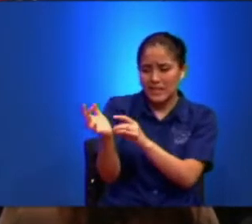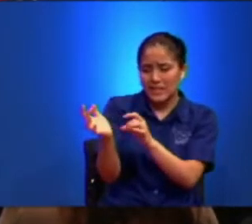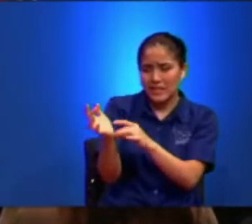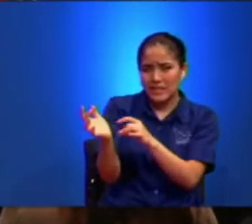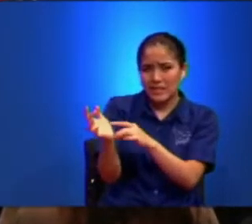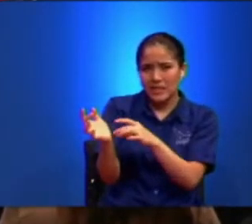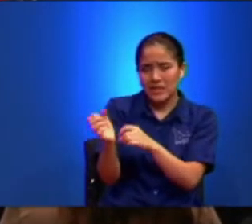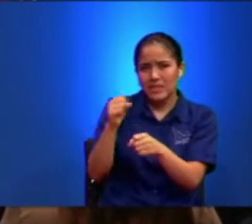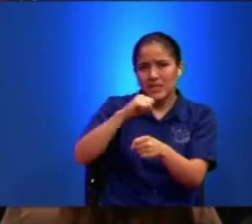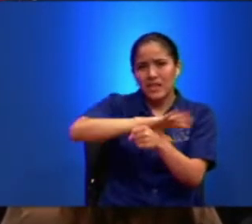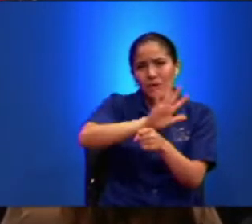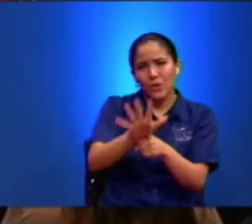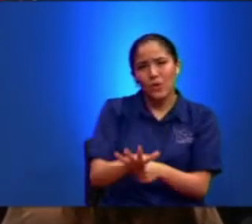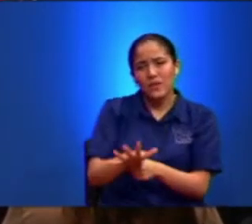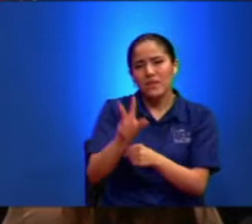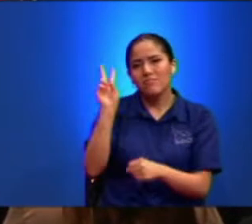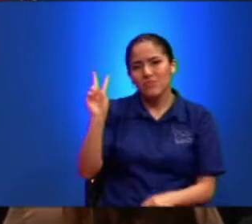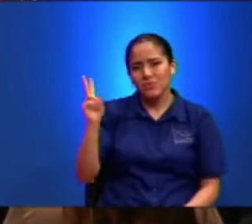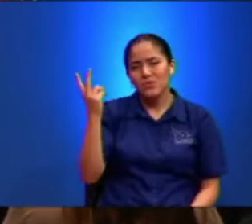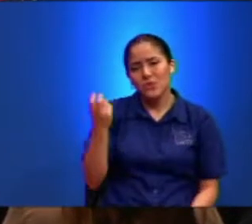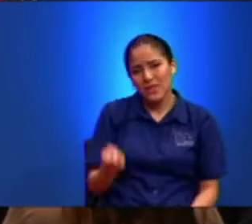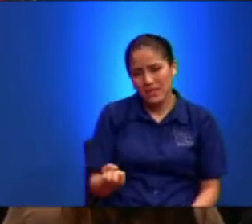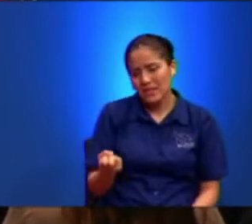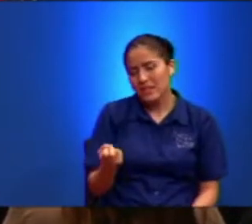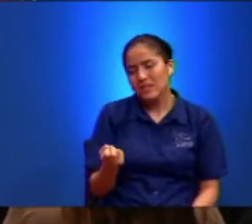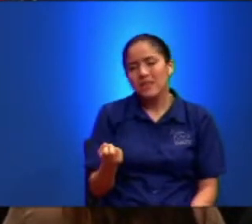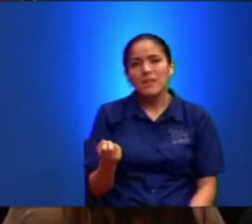Veces Me Dio Fíjese Hermano Si Pero No Te Moriste